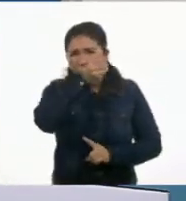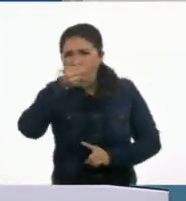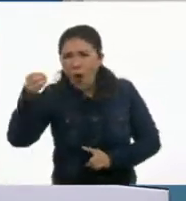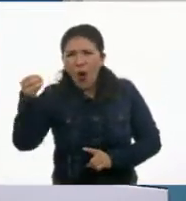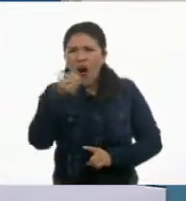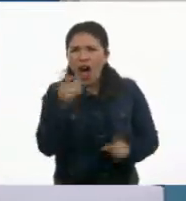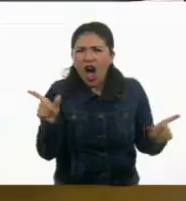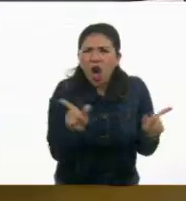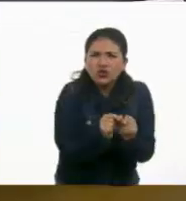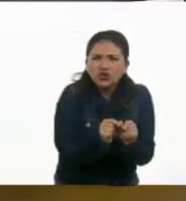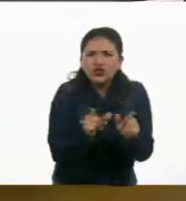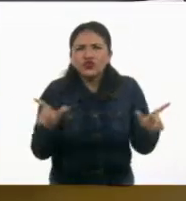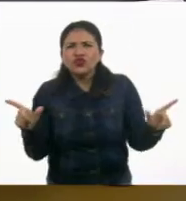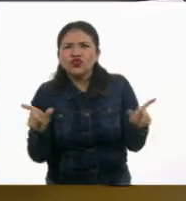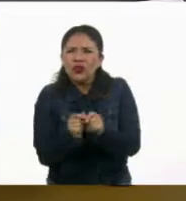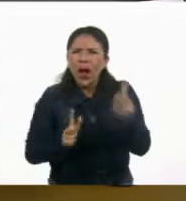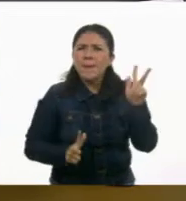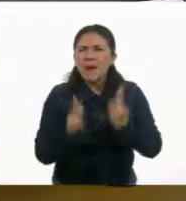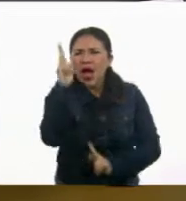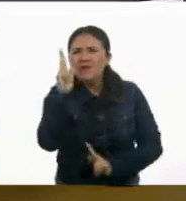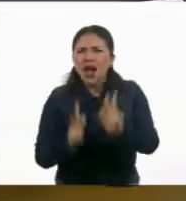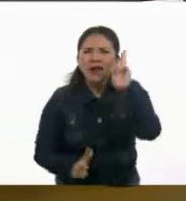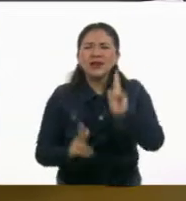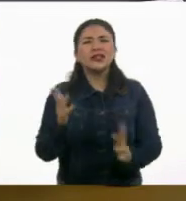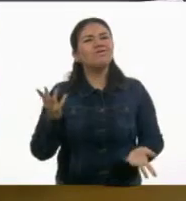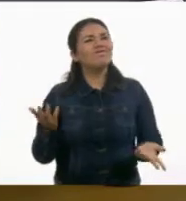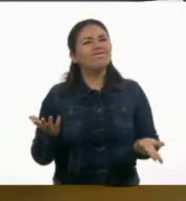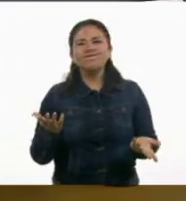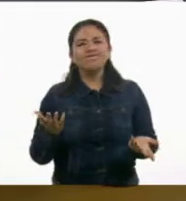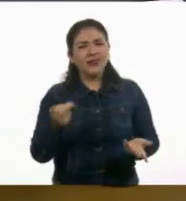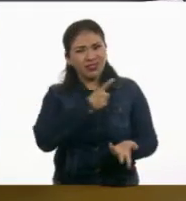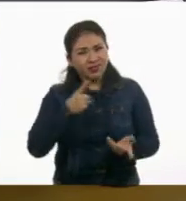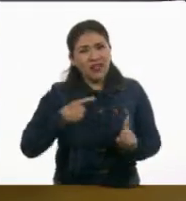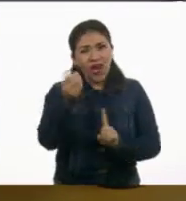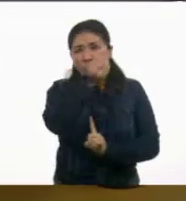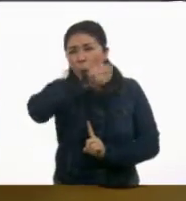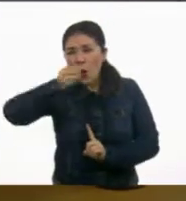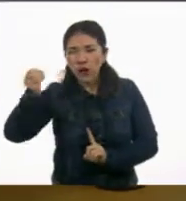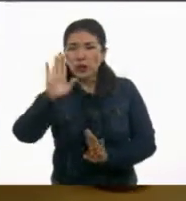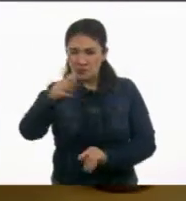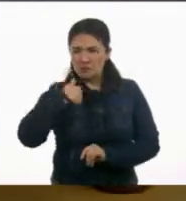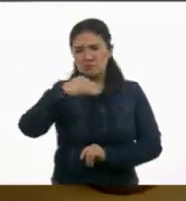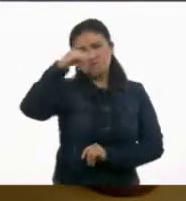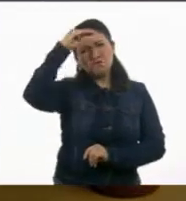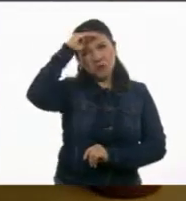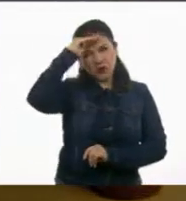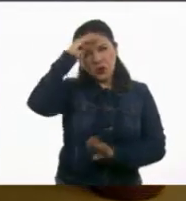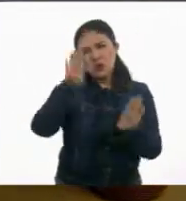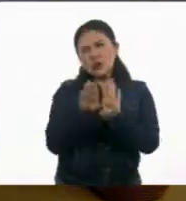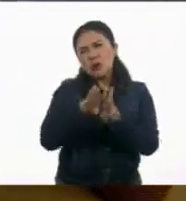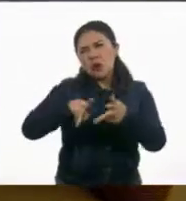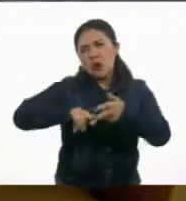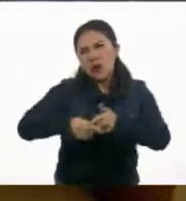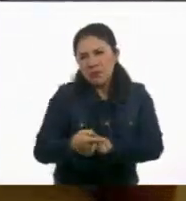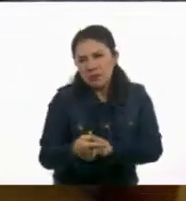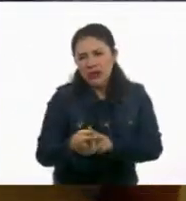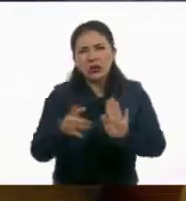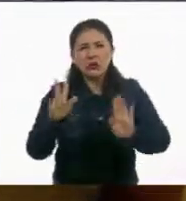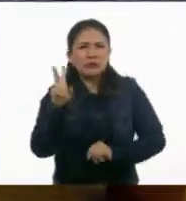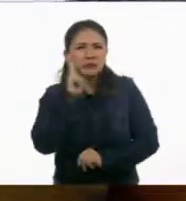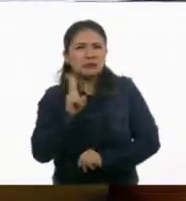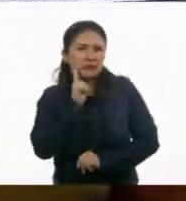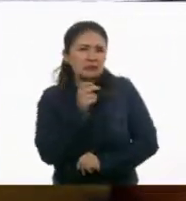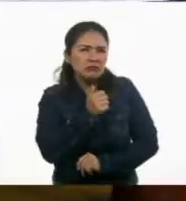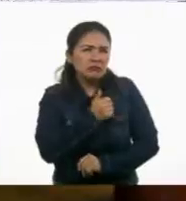Oraciones pequeñas, algunas cortadas. Si no, tenemos que darle orden. A mí se me ocurre, solo por comenzar, ¿qué te parece, Alice? Y